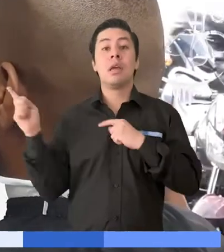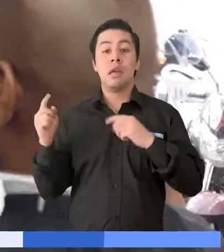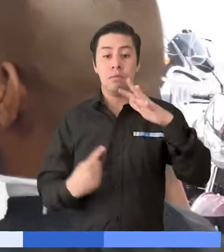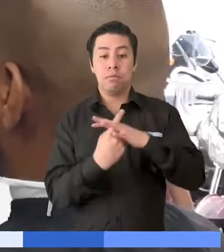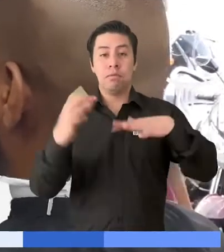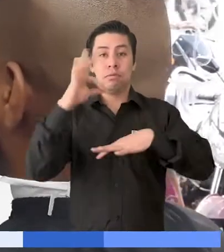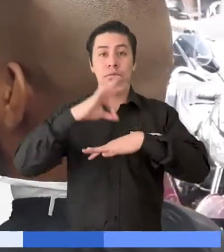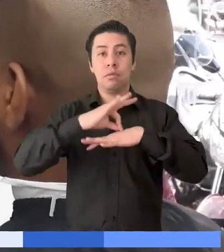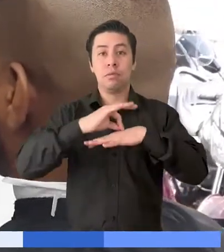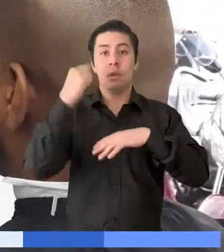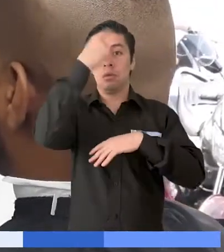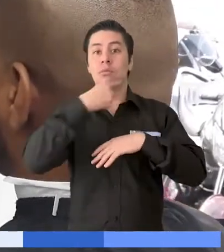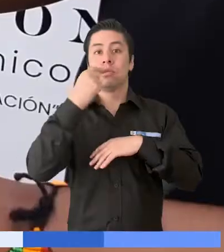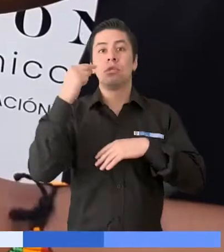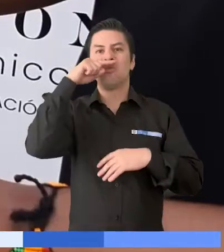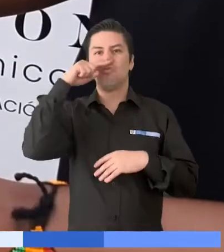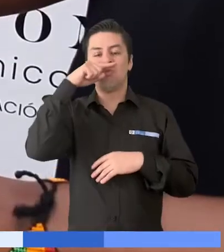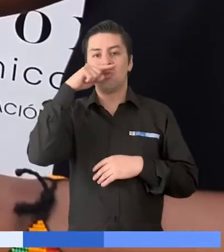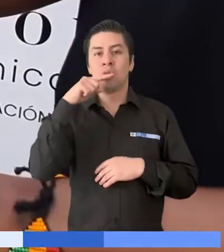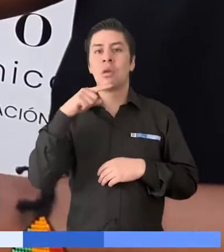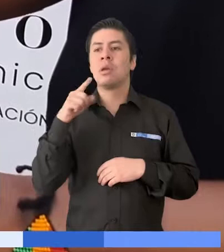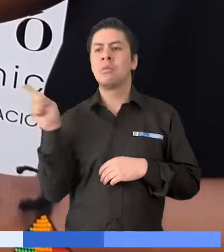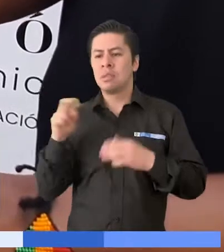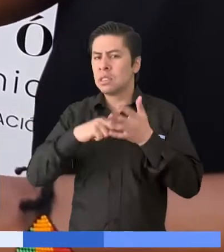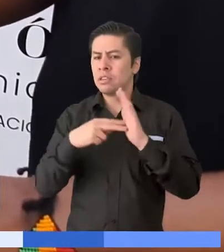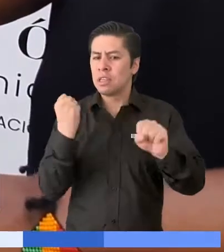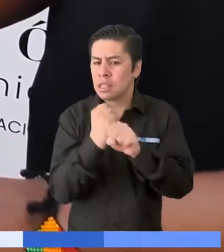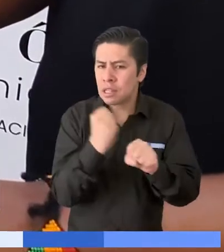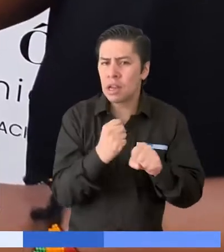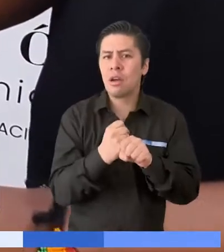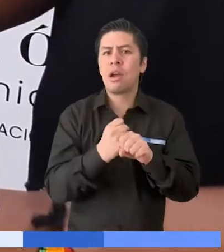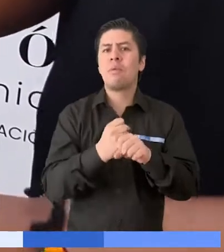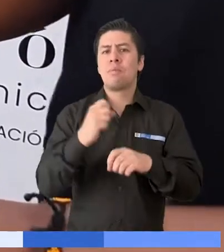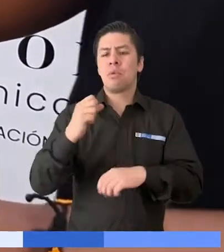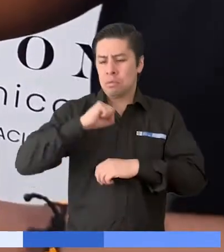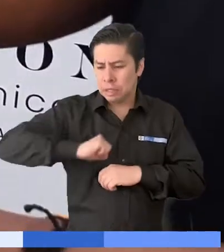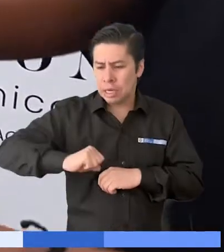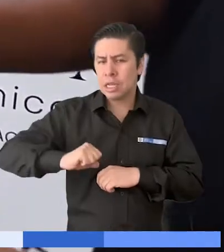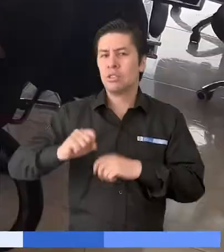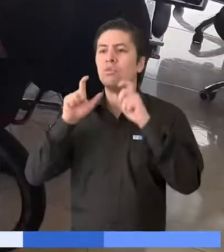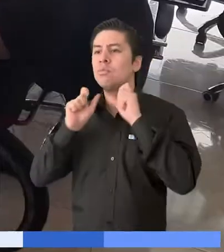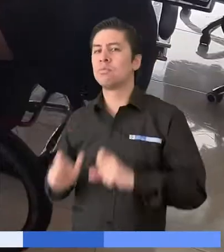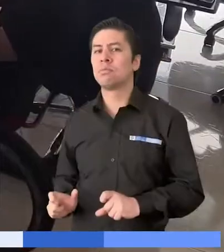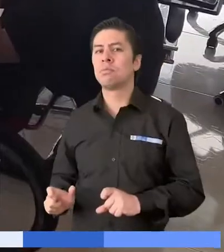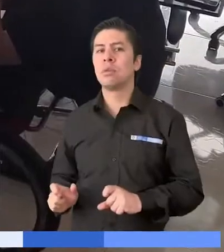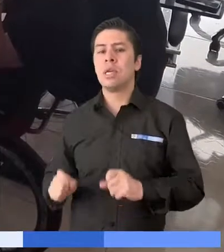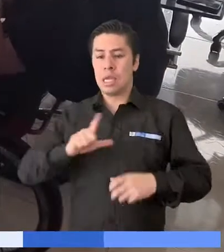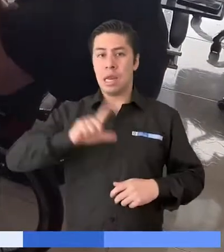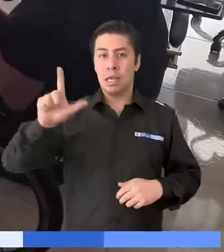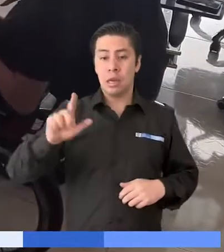y creador de la Fundación Rostro Amazónico, que trabaja por la reivindicación de los derechos humanos